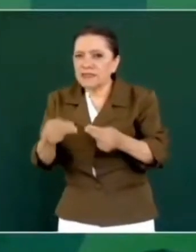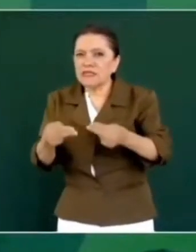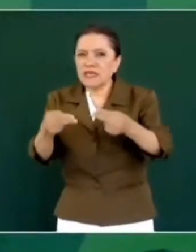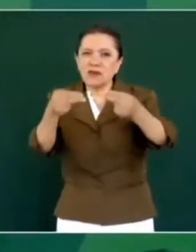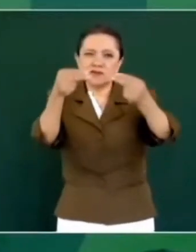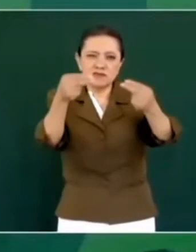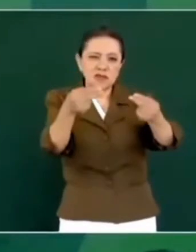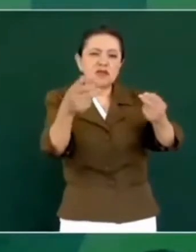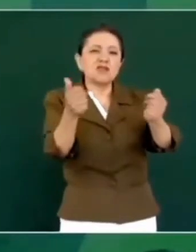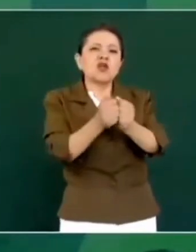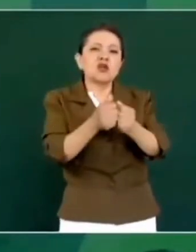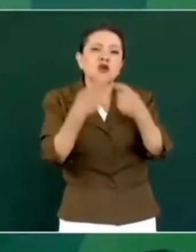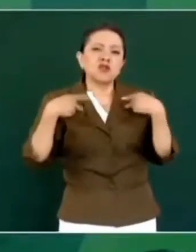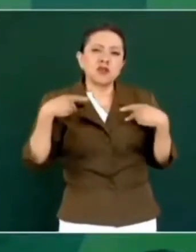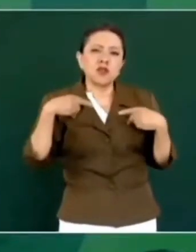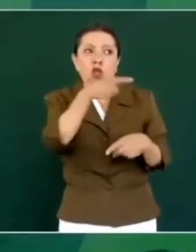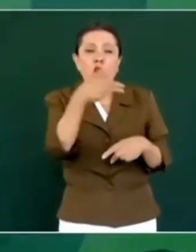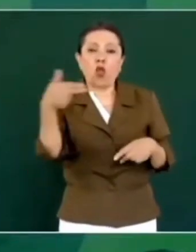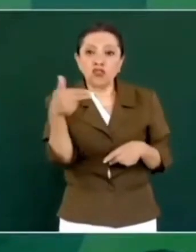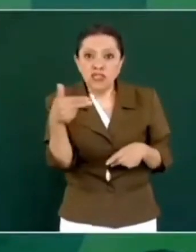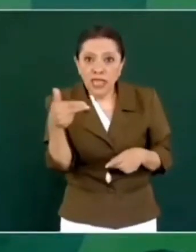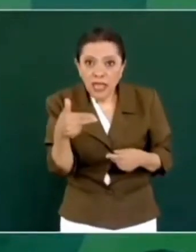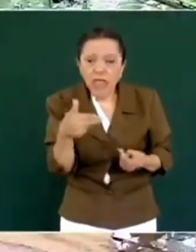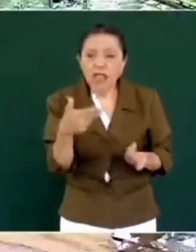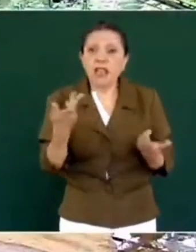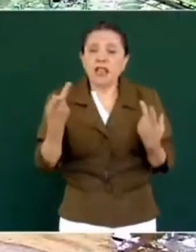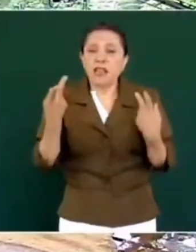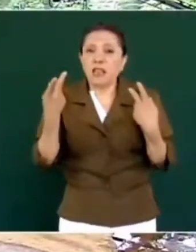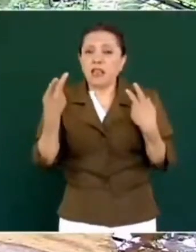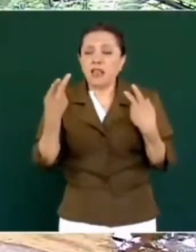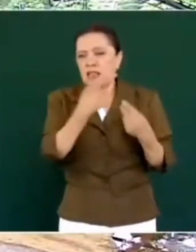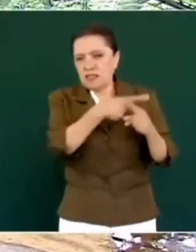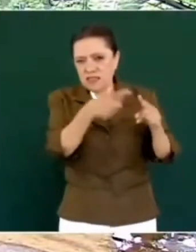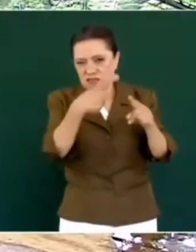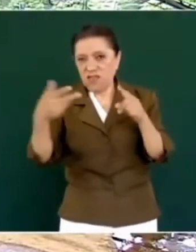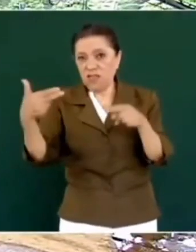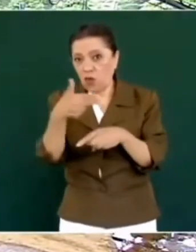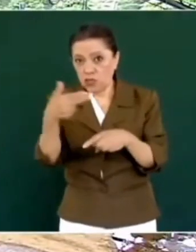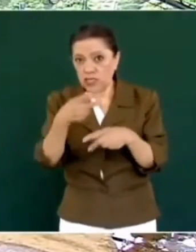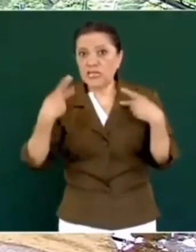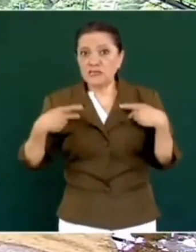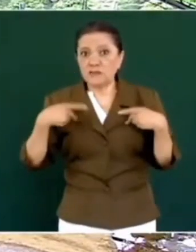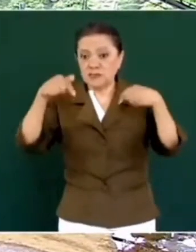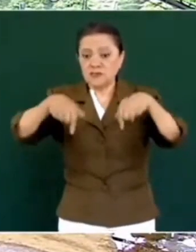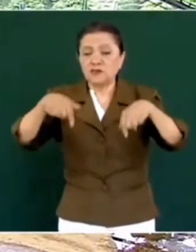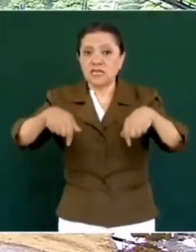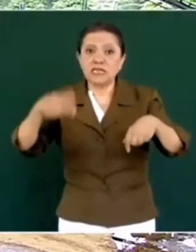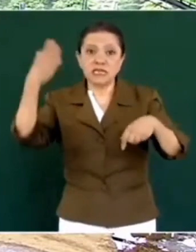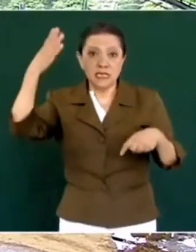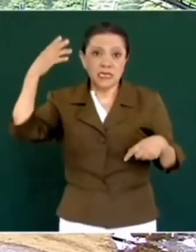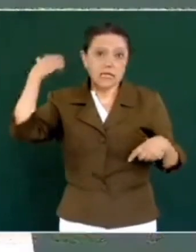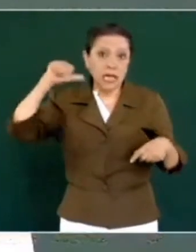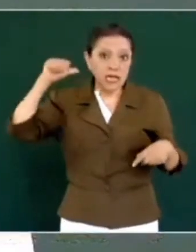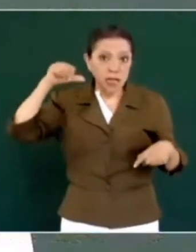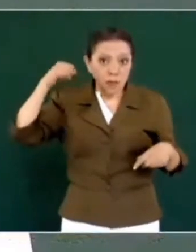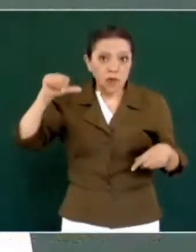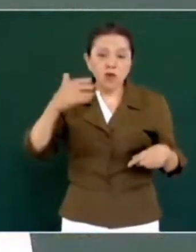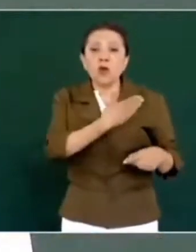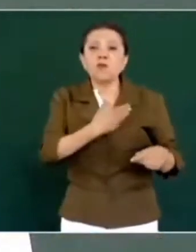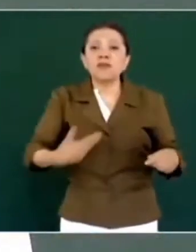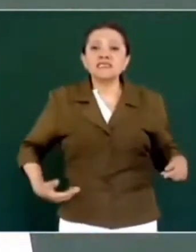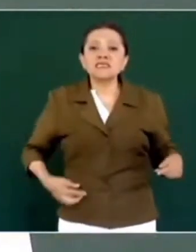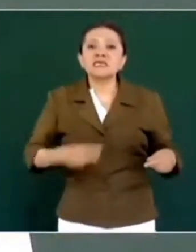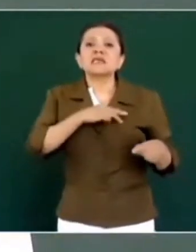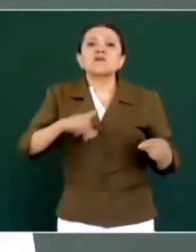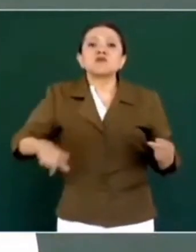hoteleros. Con la gente de Acapulco. Con la presidenta municipal. Desde